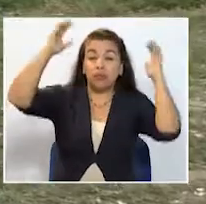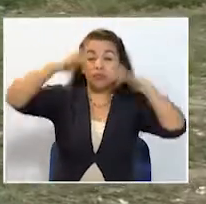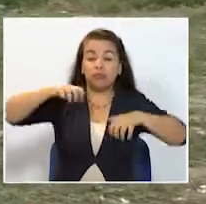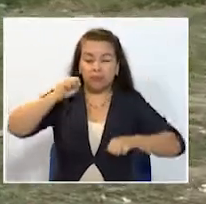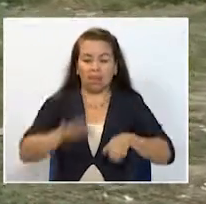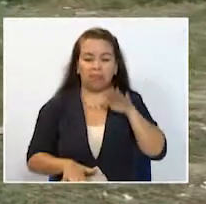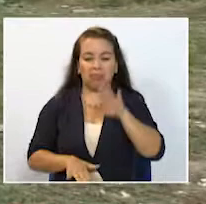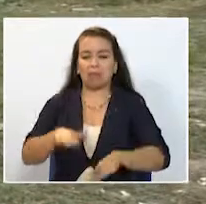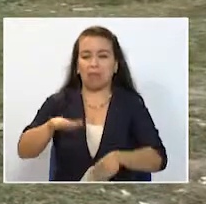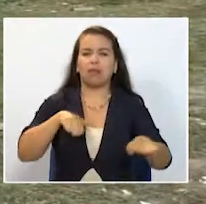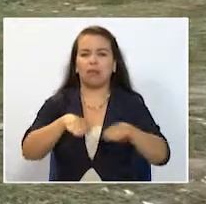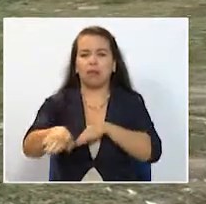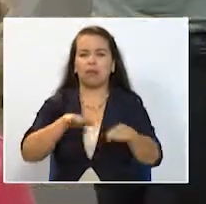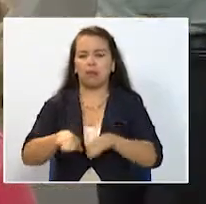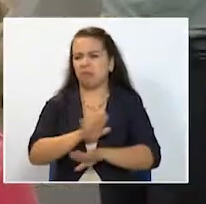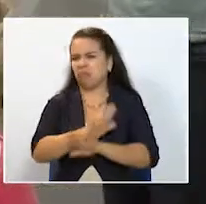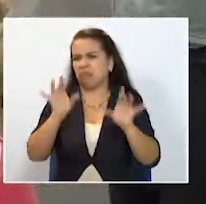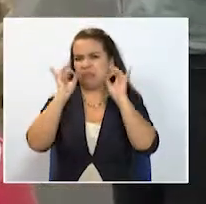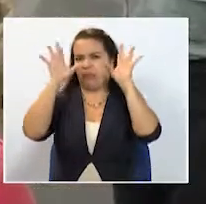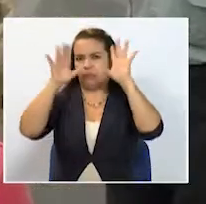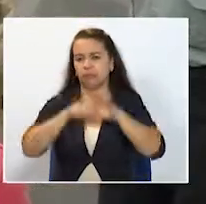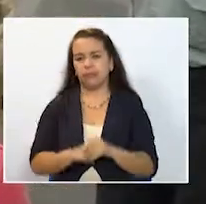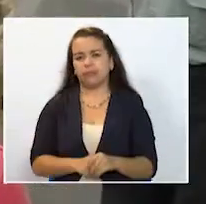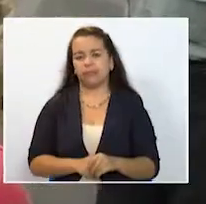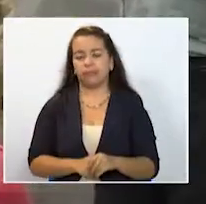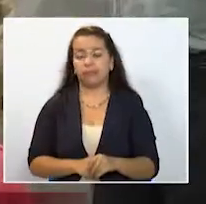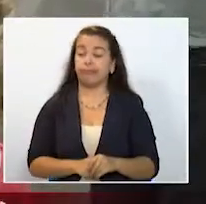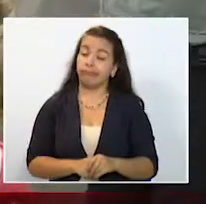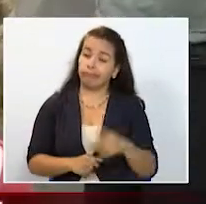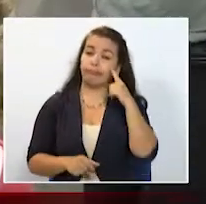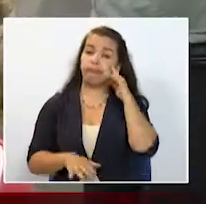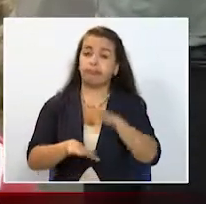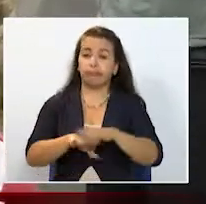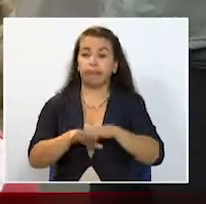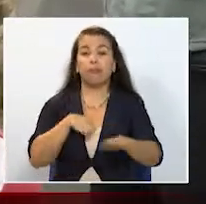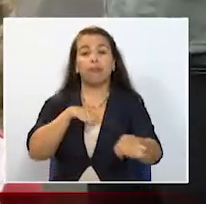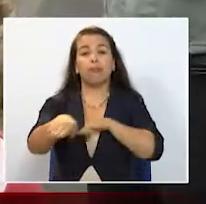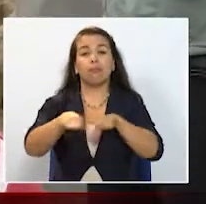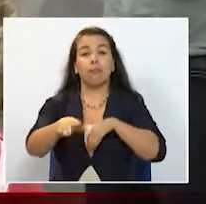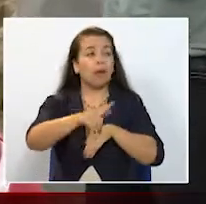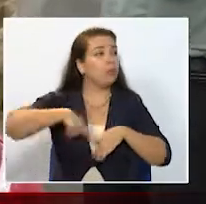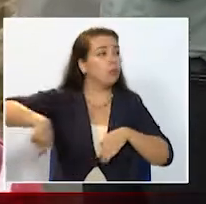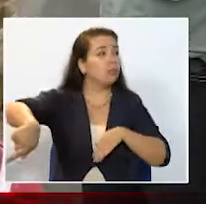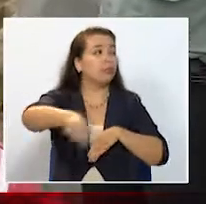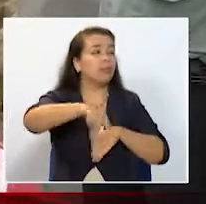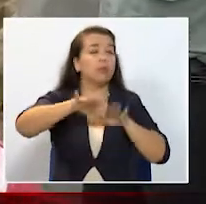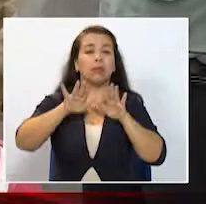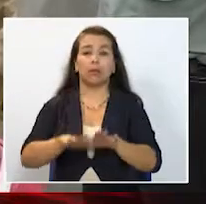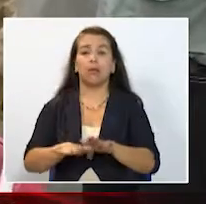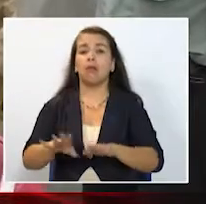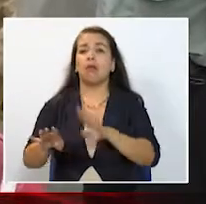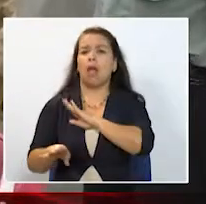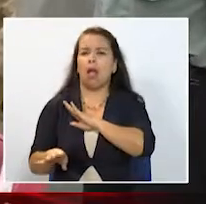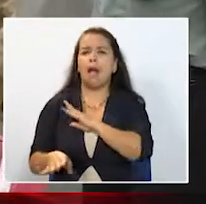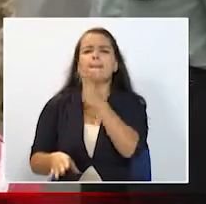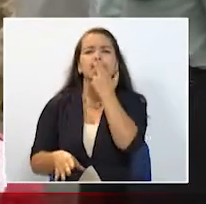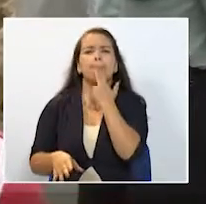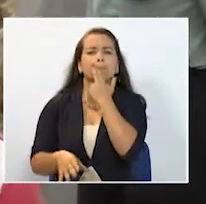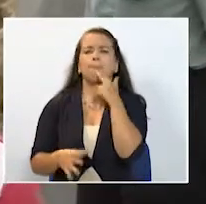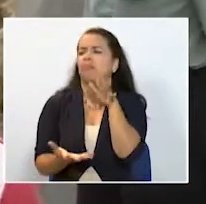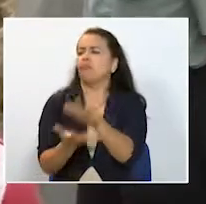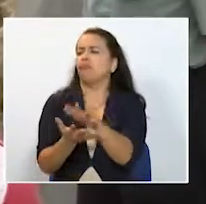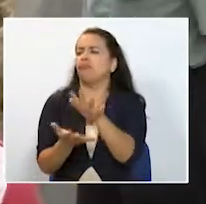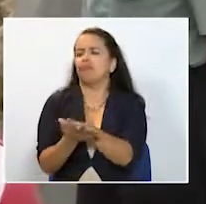peatonales están sin pavimentar Primero que todo es esta peatonal que la alcaldesa se comprometió